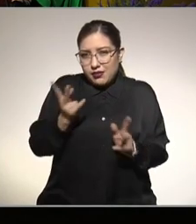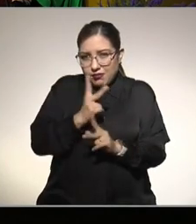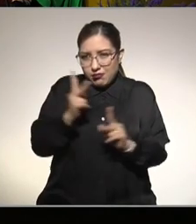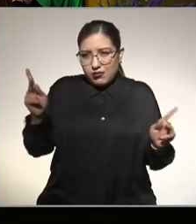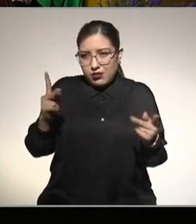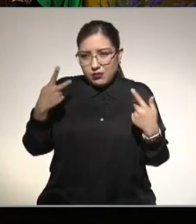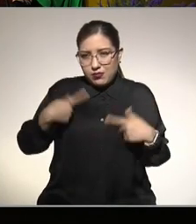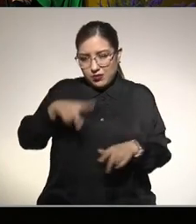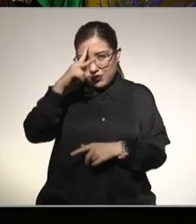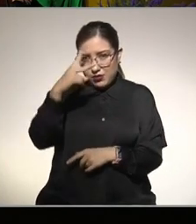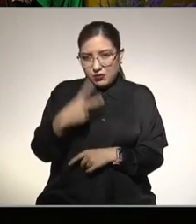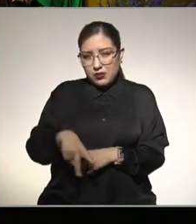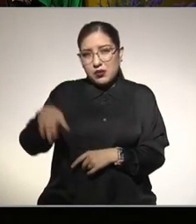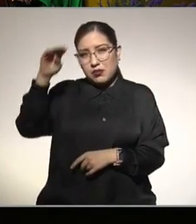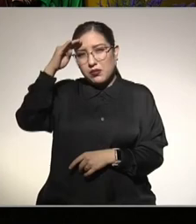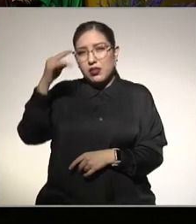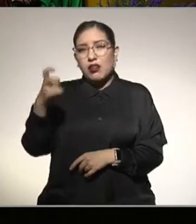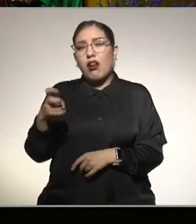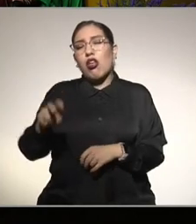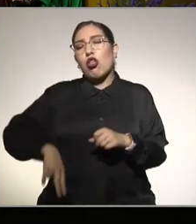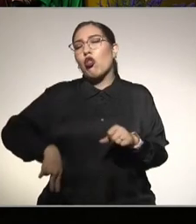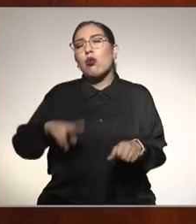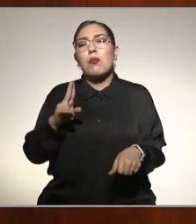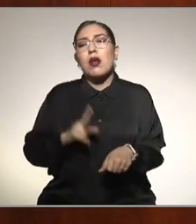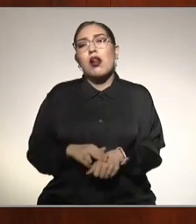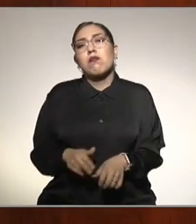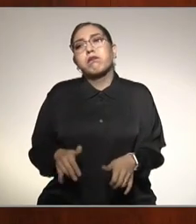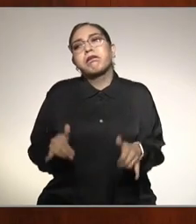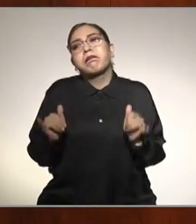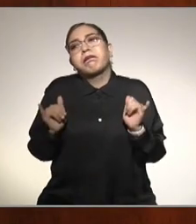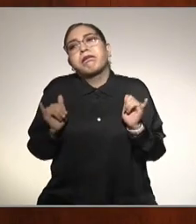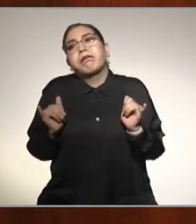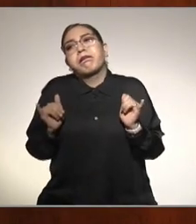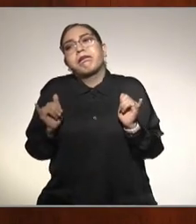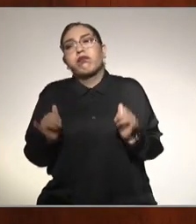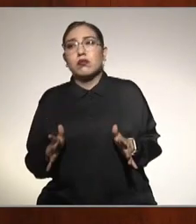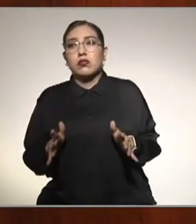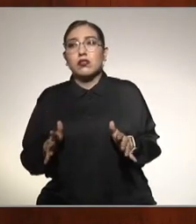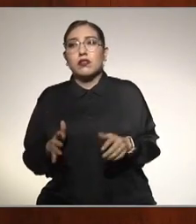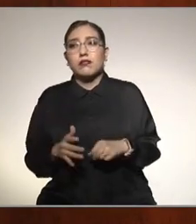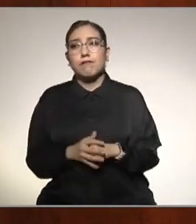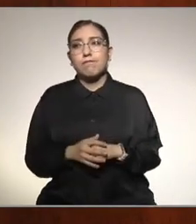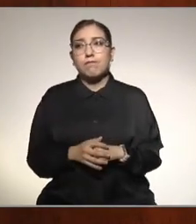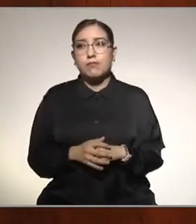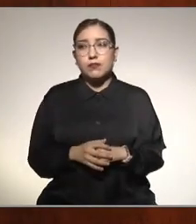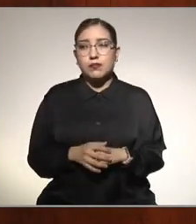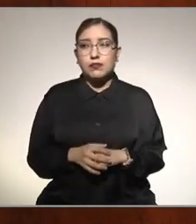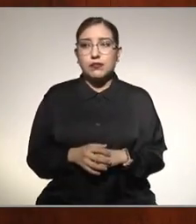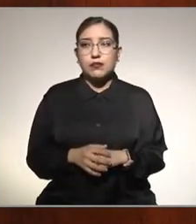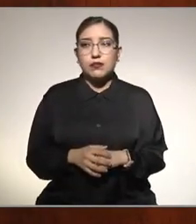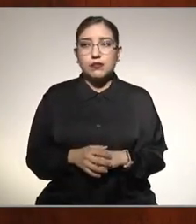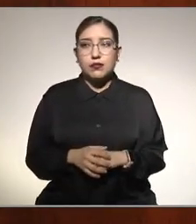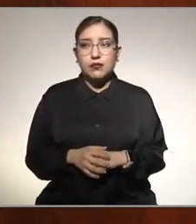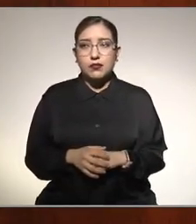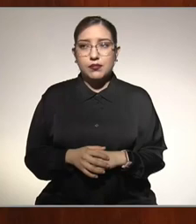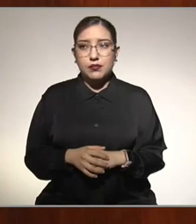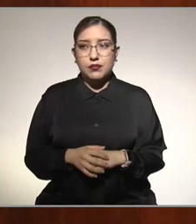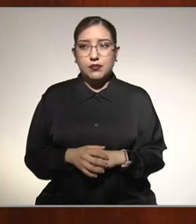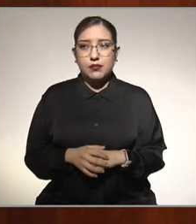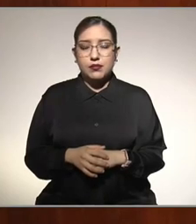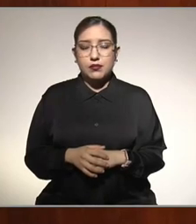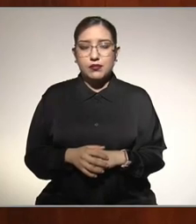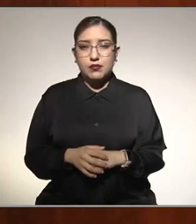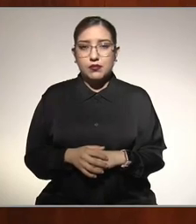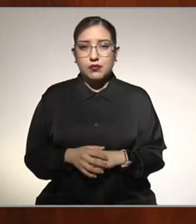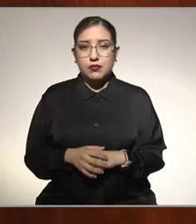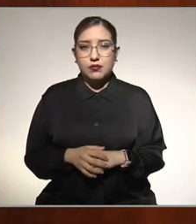mexicanos, creo que hemos normalizado que nos vemos con este sobrepeso, hemos normalizado que